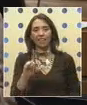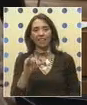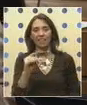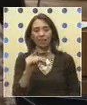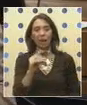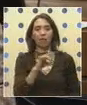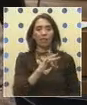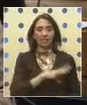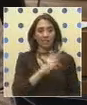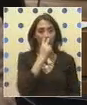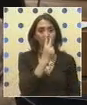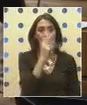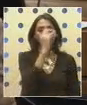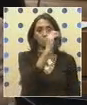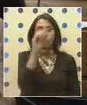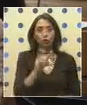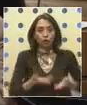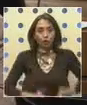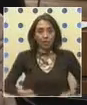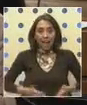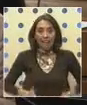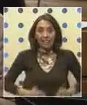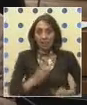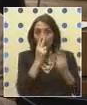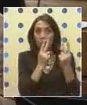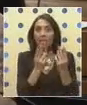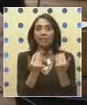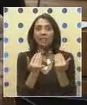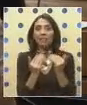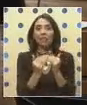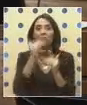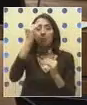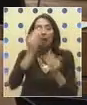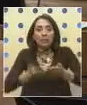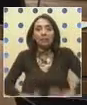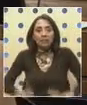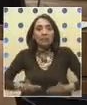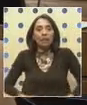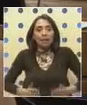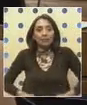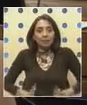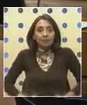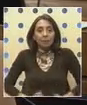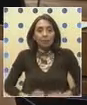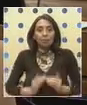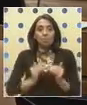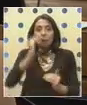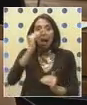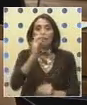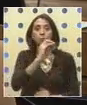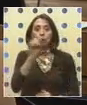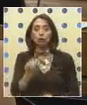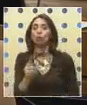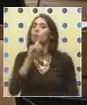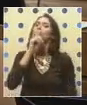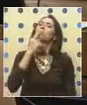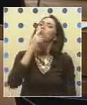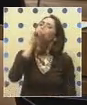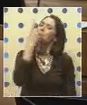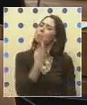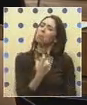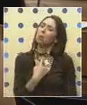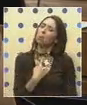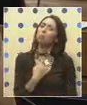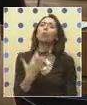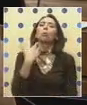natalidad que tiene necesita tener una mayor tasa de fertilidad. Pero yo me pregunto, ¿por qué el gobierno se ha